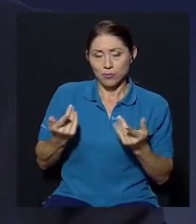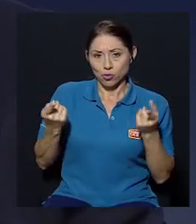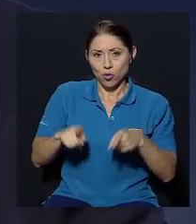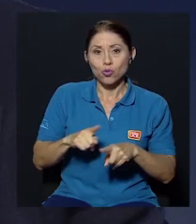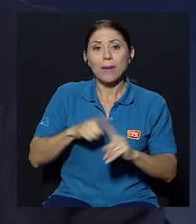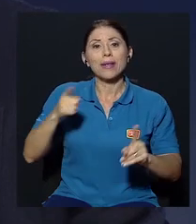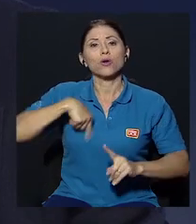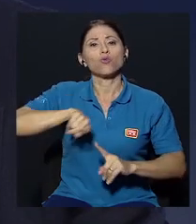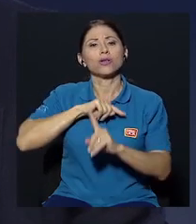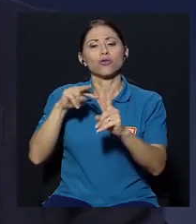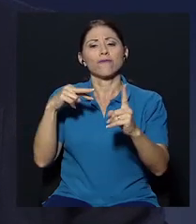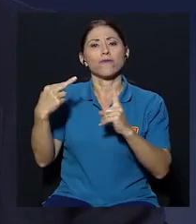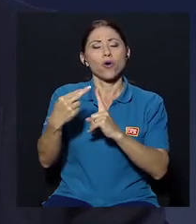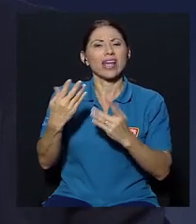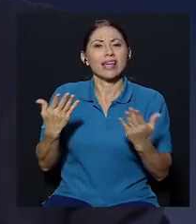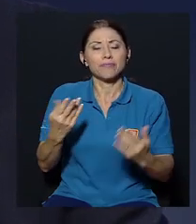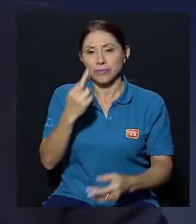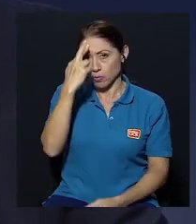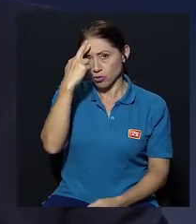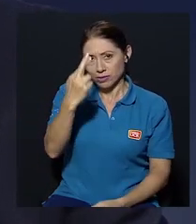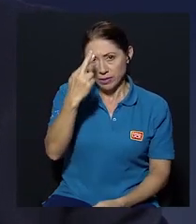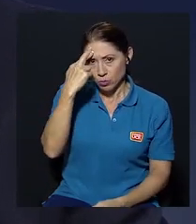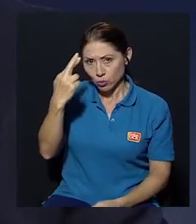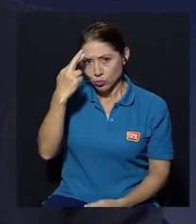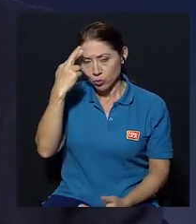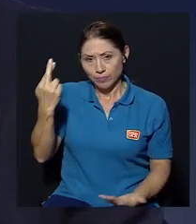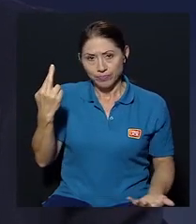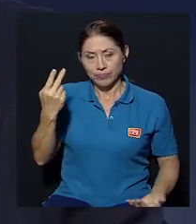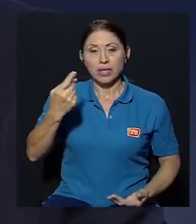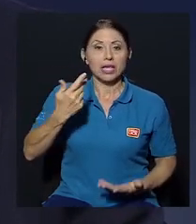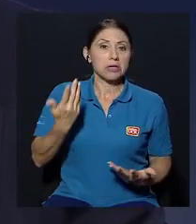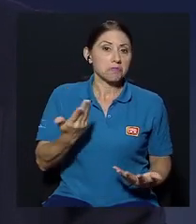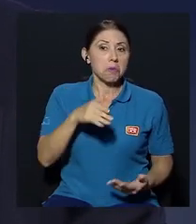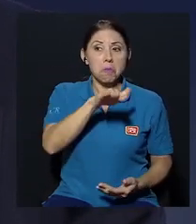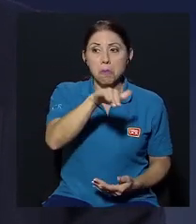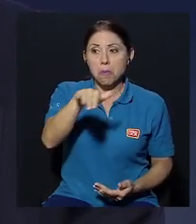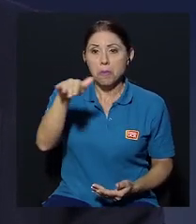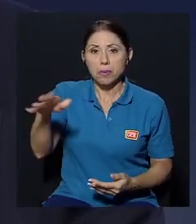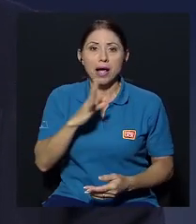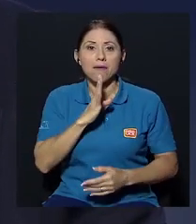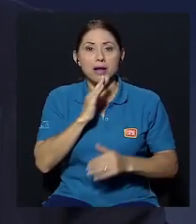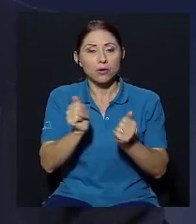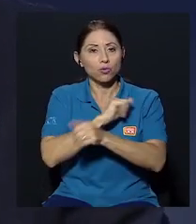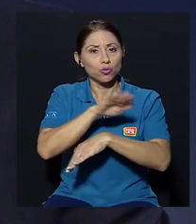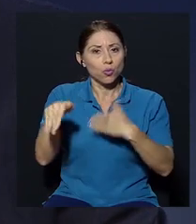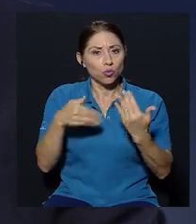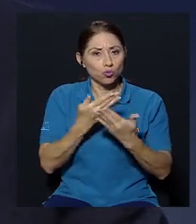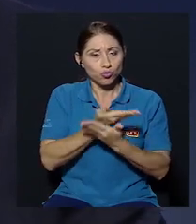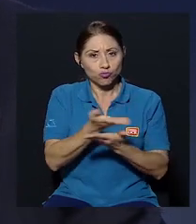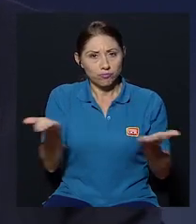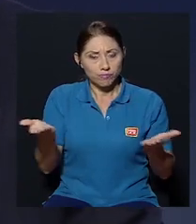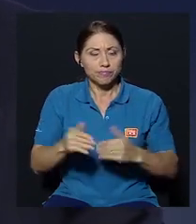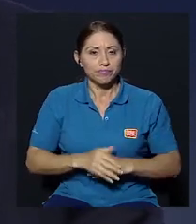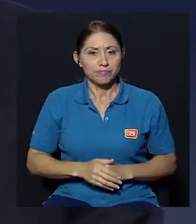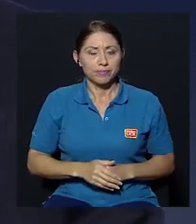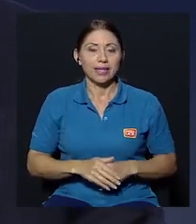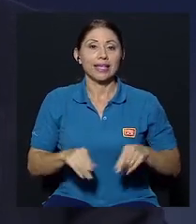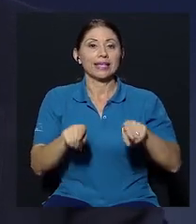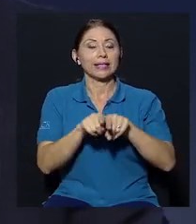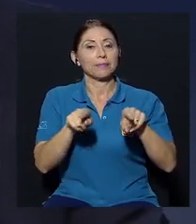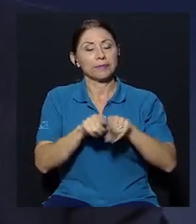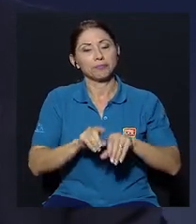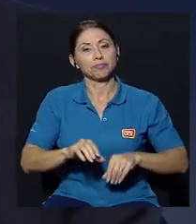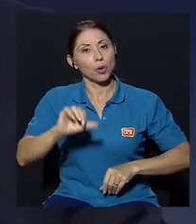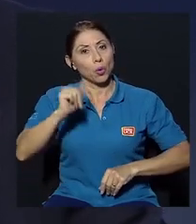esperamos que ocurra pero si el enfoque nuestro es muy respetuoso y acudir y hablar con todo el mundo